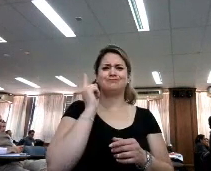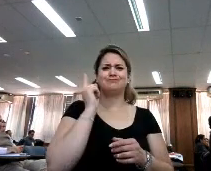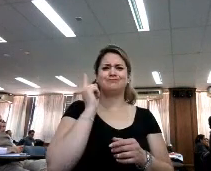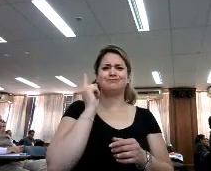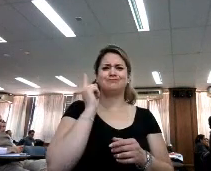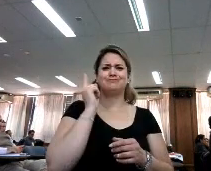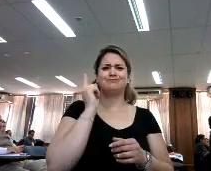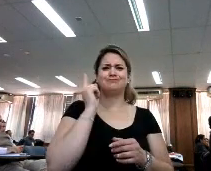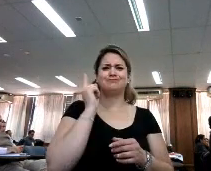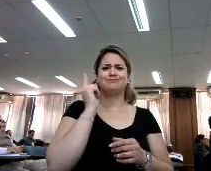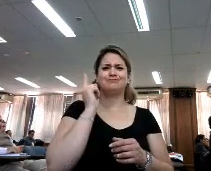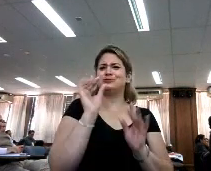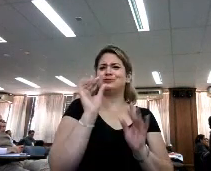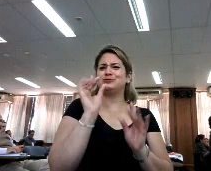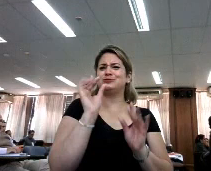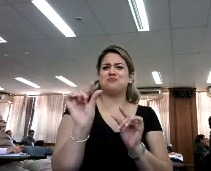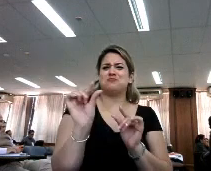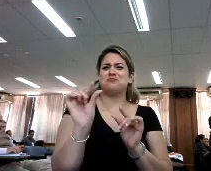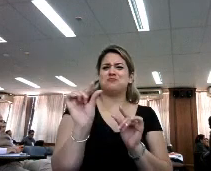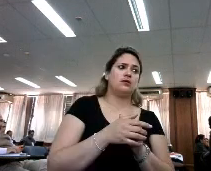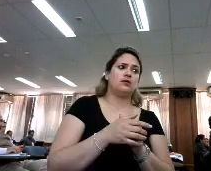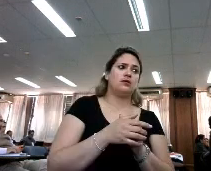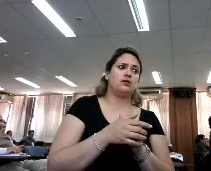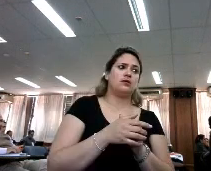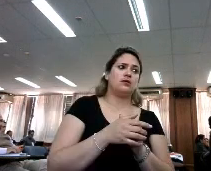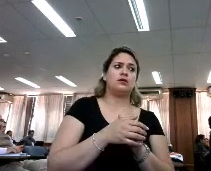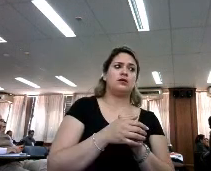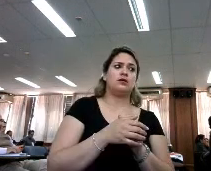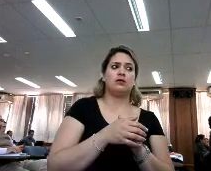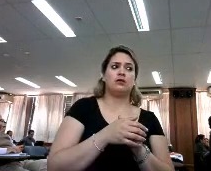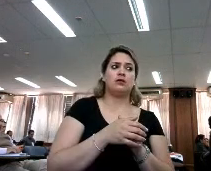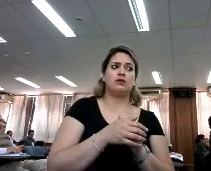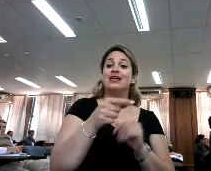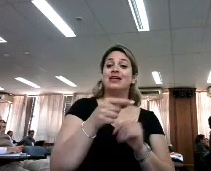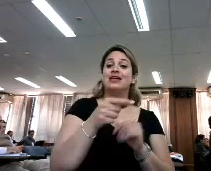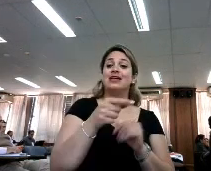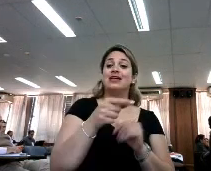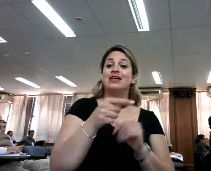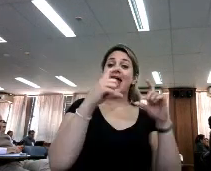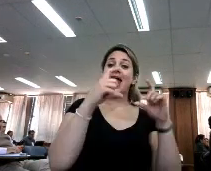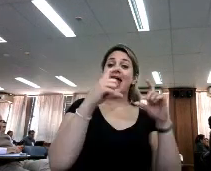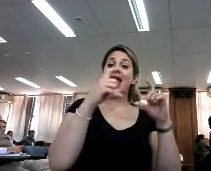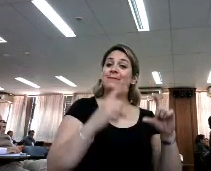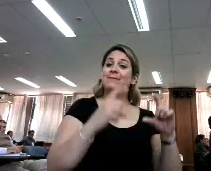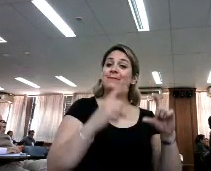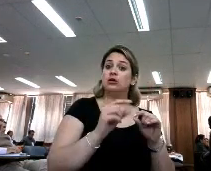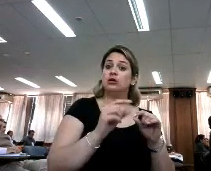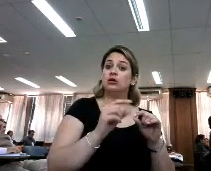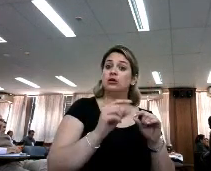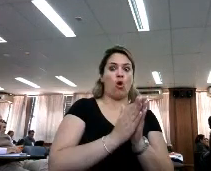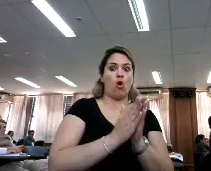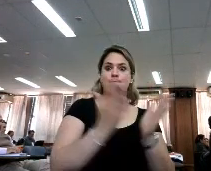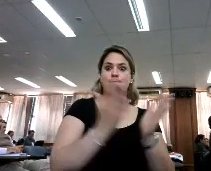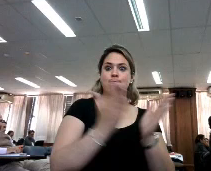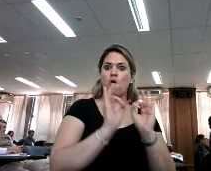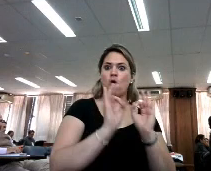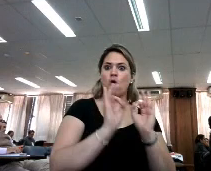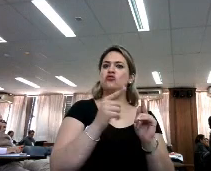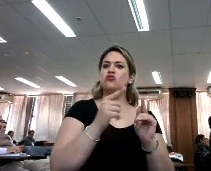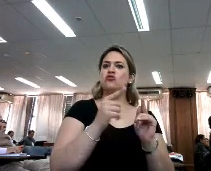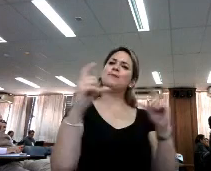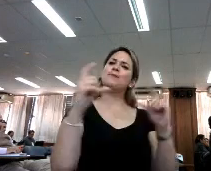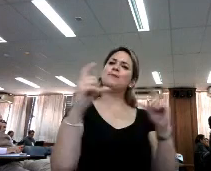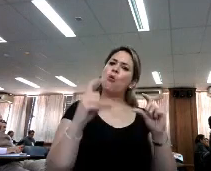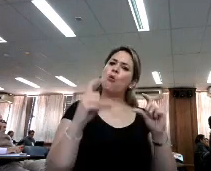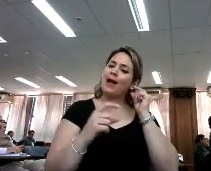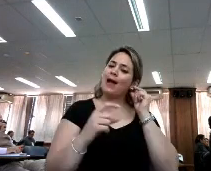interesaba. Esto de poner capítulos en vez de los libros completos tiene un nombre, claro, serialización de